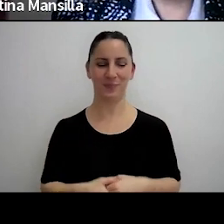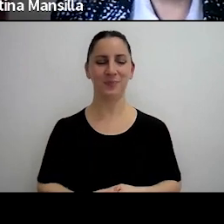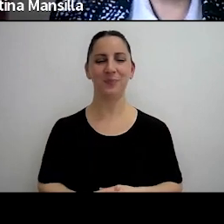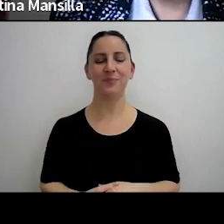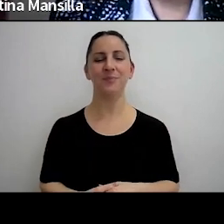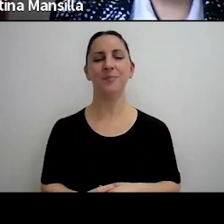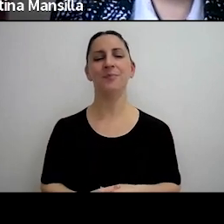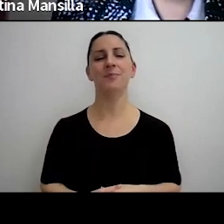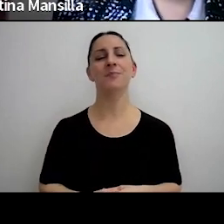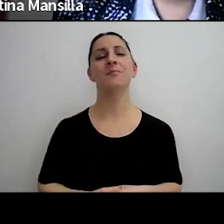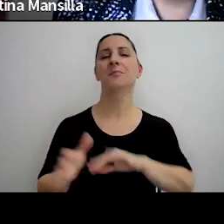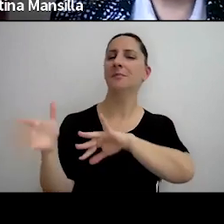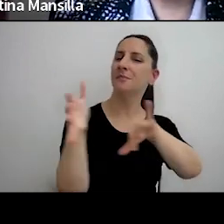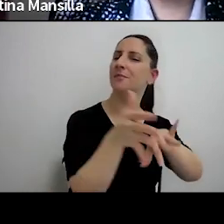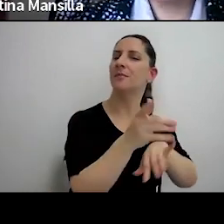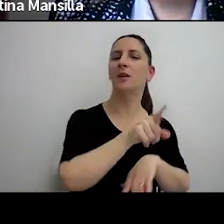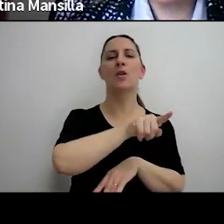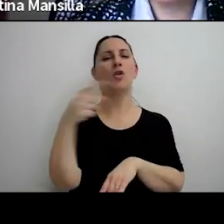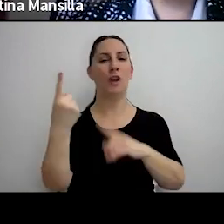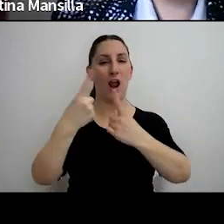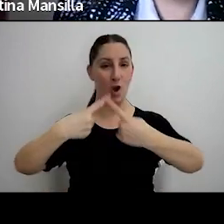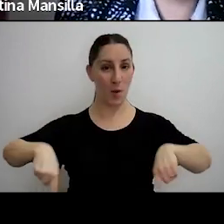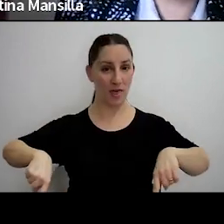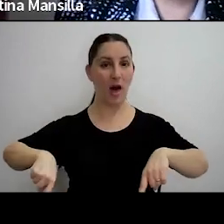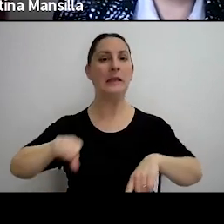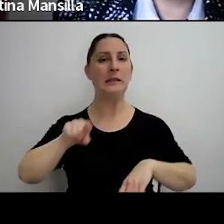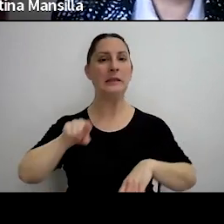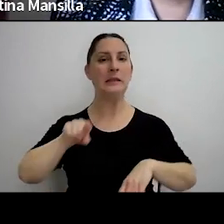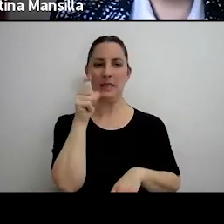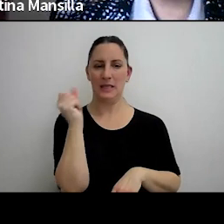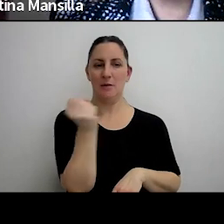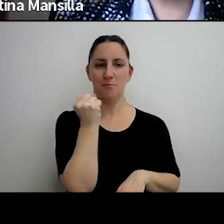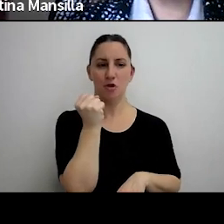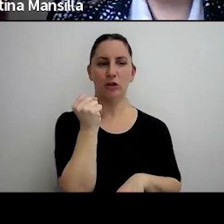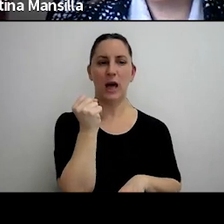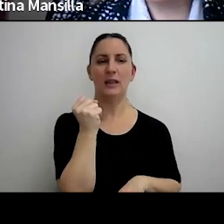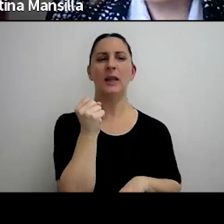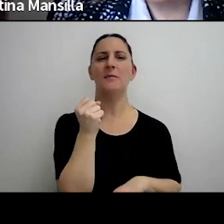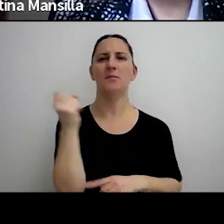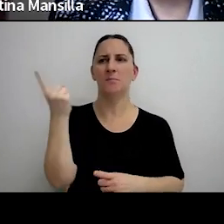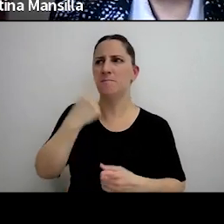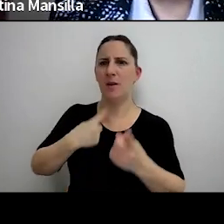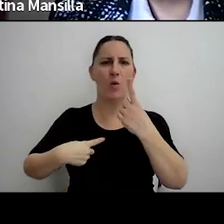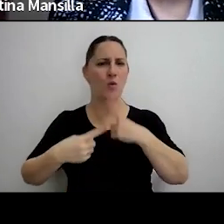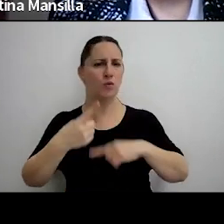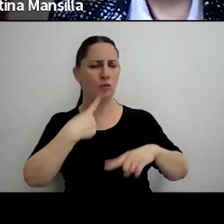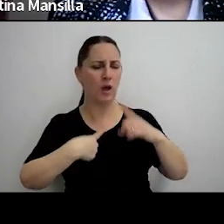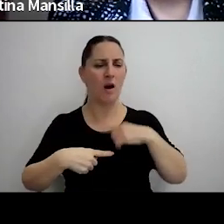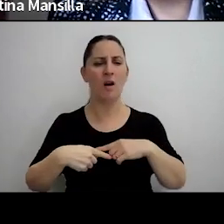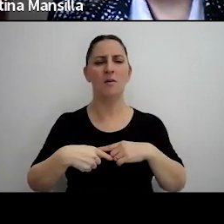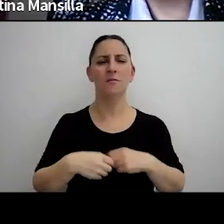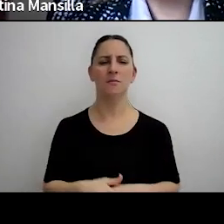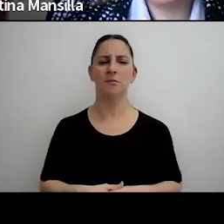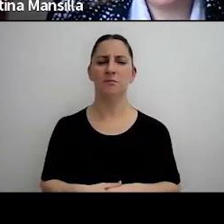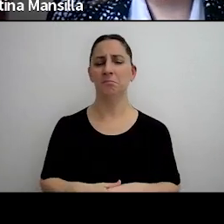Otra novedad, y que esto me parece bien apalear un poco esta pregunta que me hacía hoy